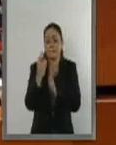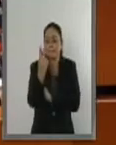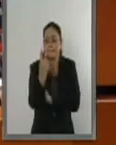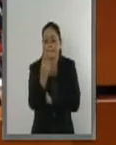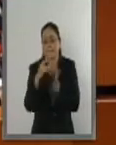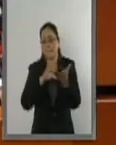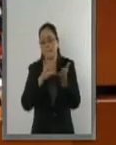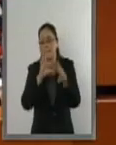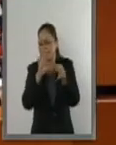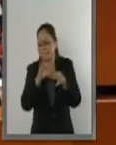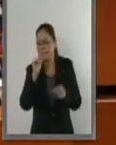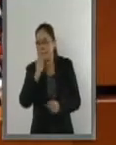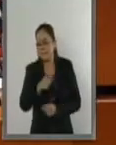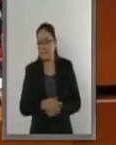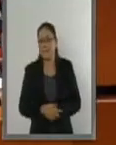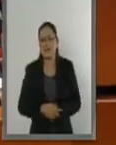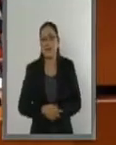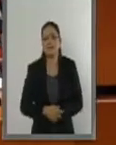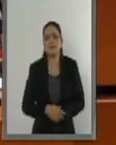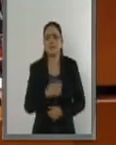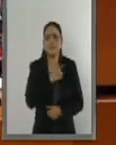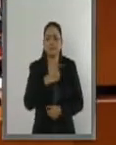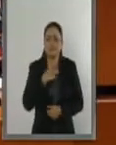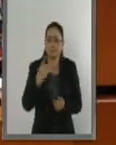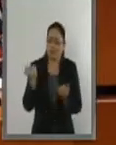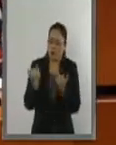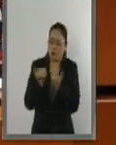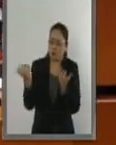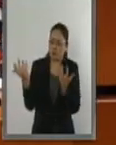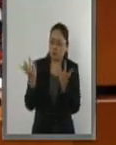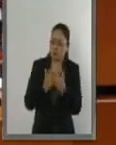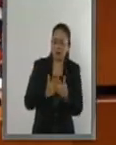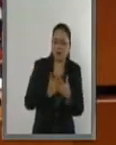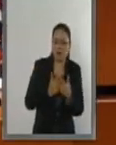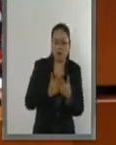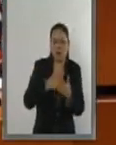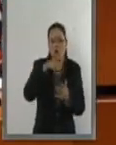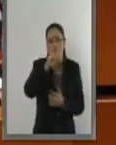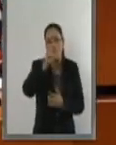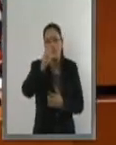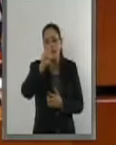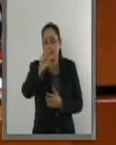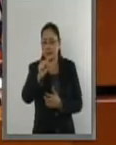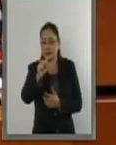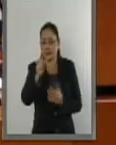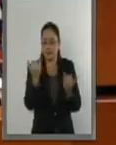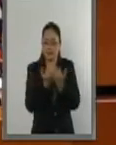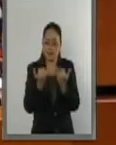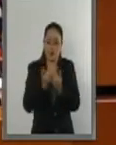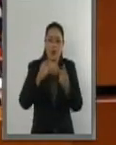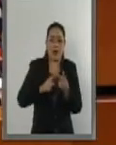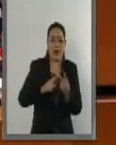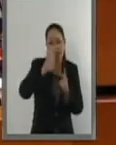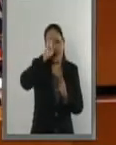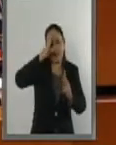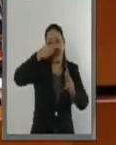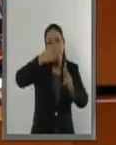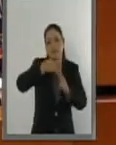la coherencia con la consecución de los objetivos del milenio y la Agenda 2030